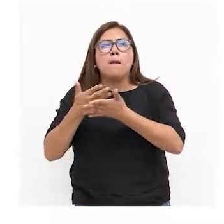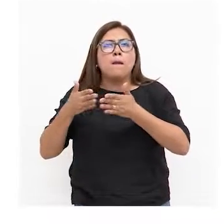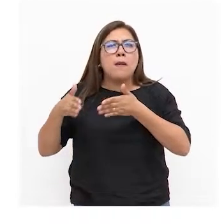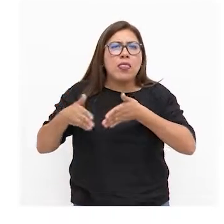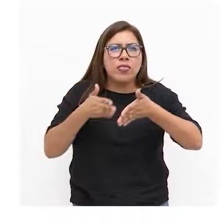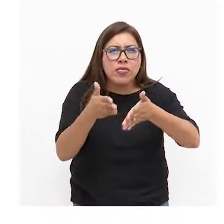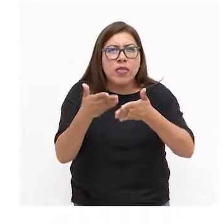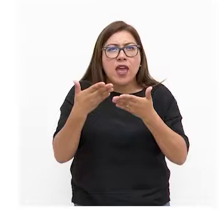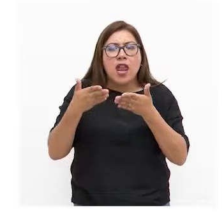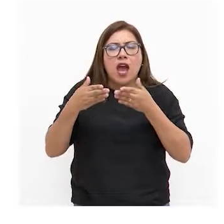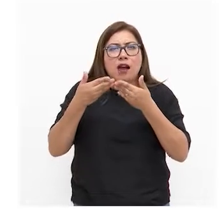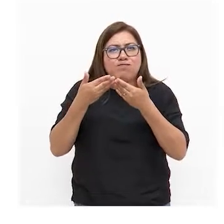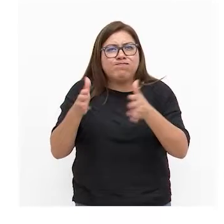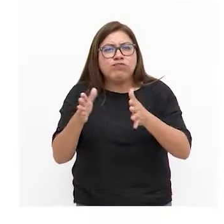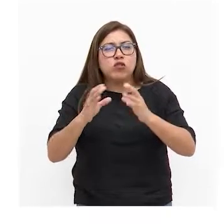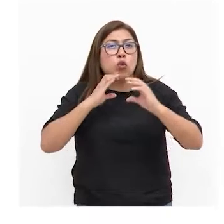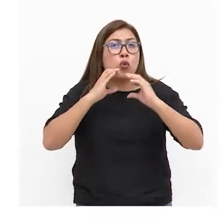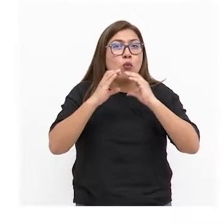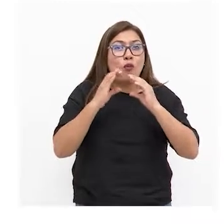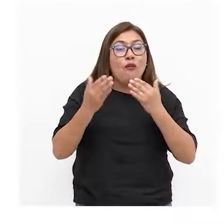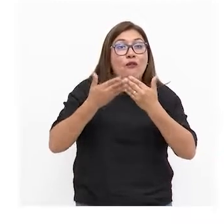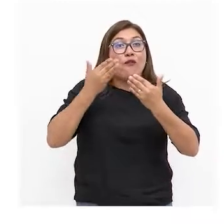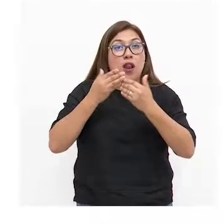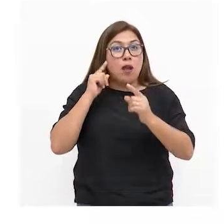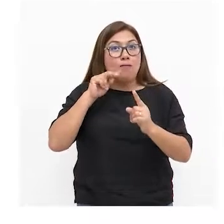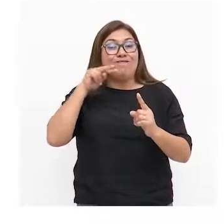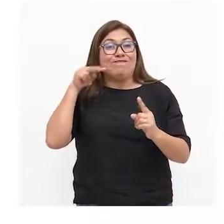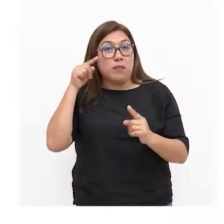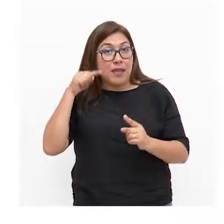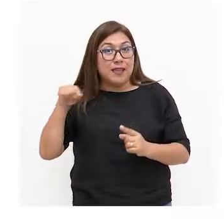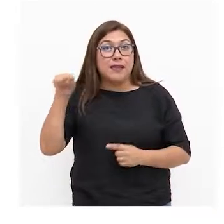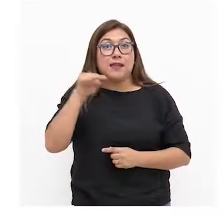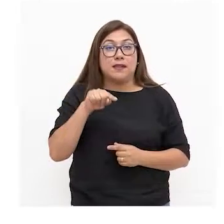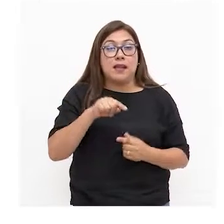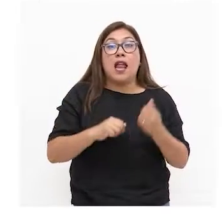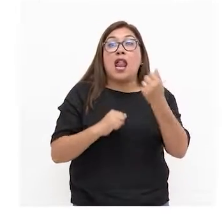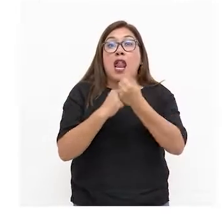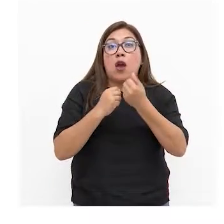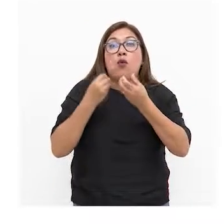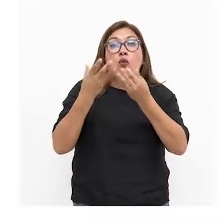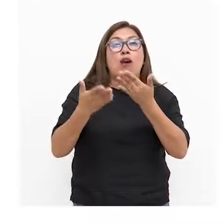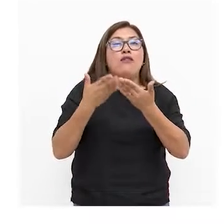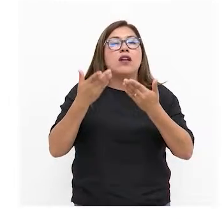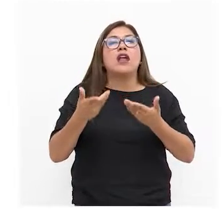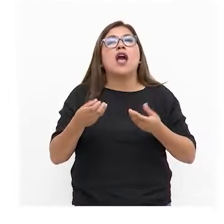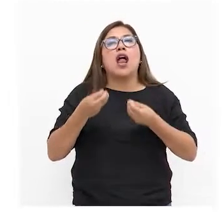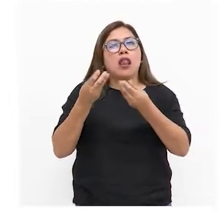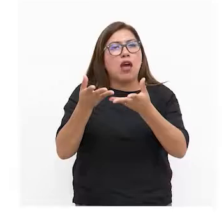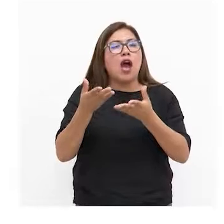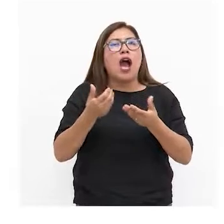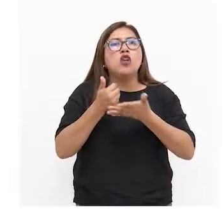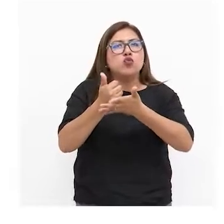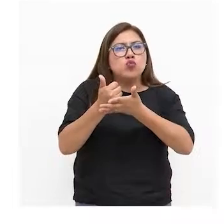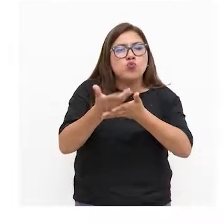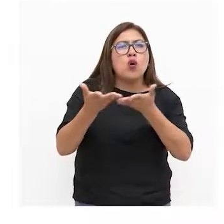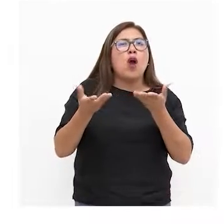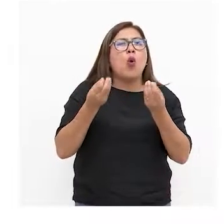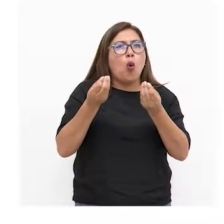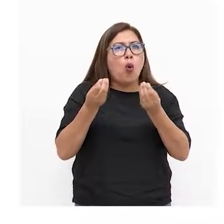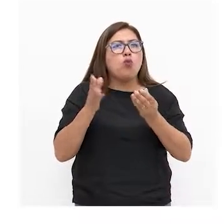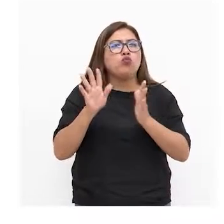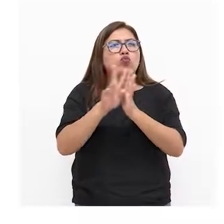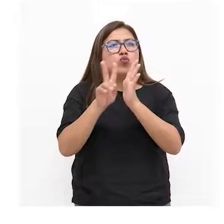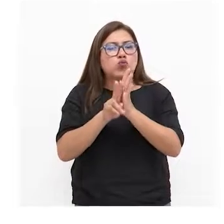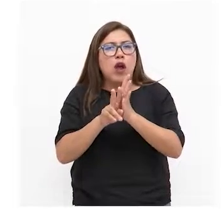comunicación óptimo para ellas en estos casos el apoyo tendrá como finalidad interpretar la voluntad a partir